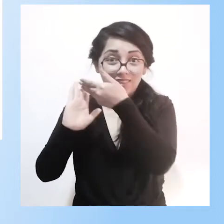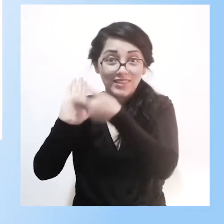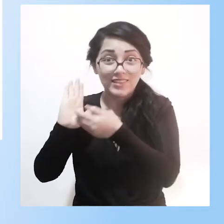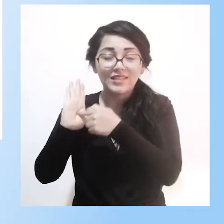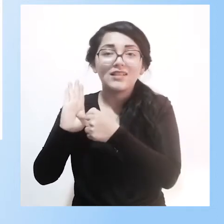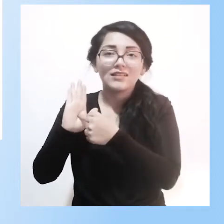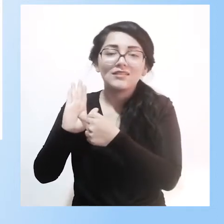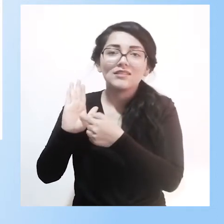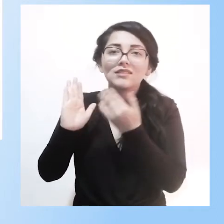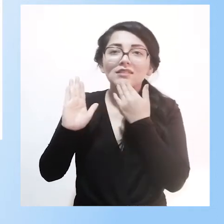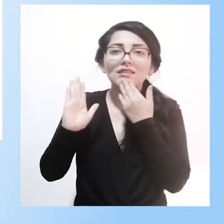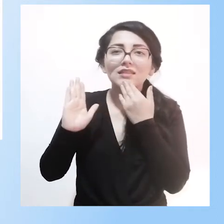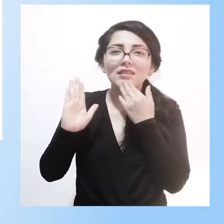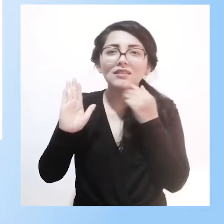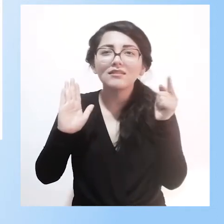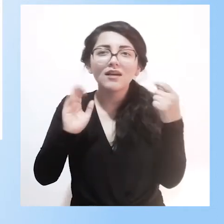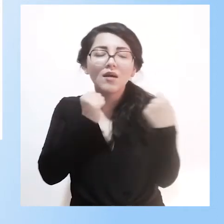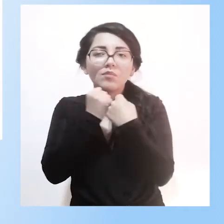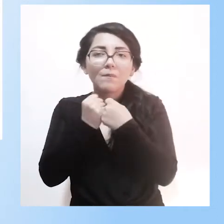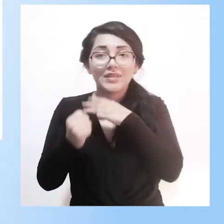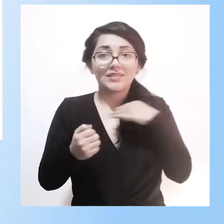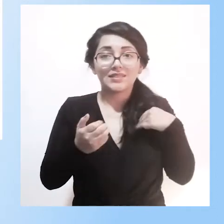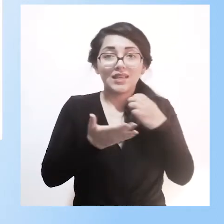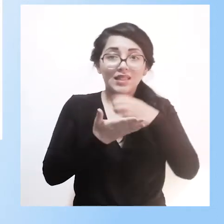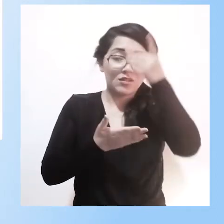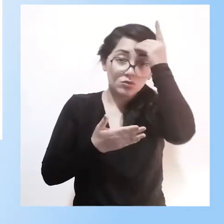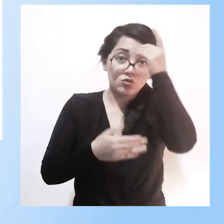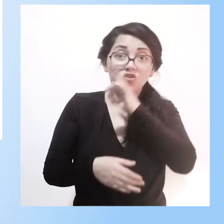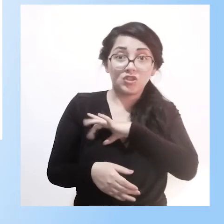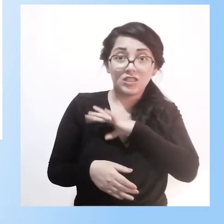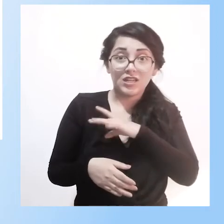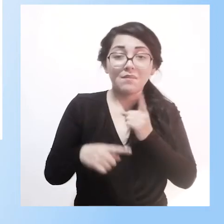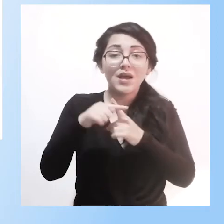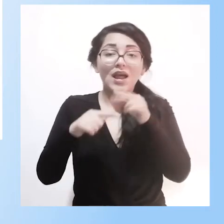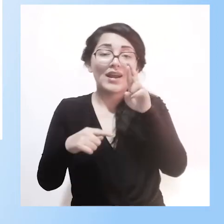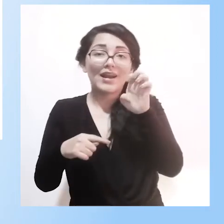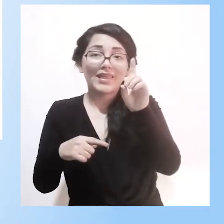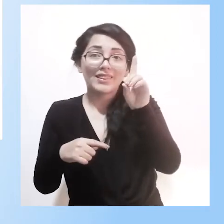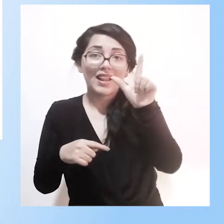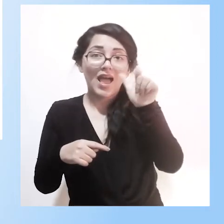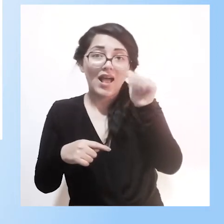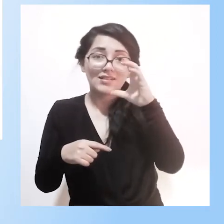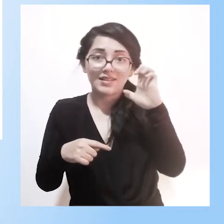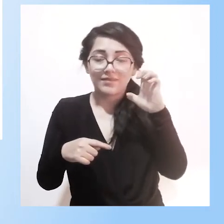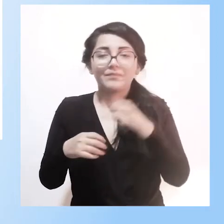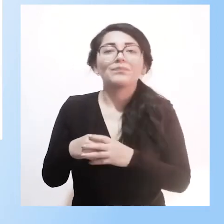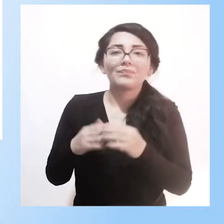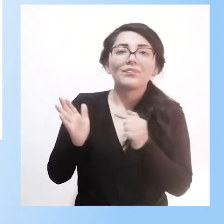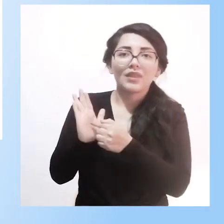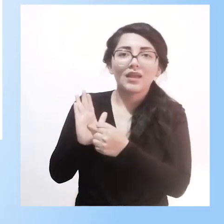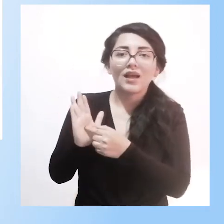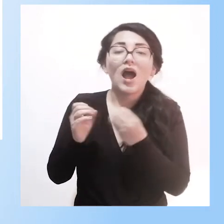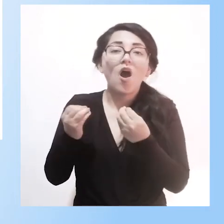apoyaron tanto Redlace, así como el Ministerio de Educación de Chile. ¿Cuáles son los enfoques del programa, partiendo del enfoque de